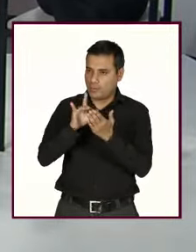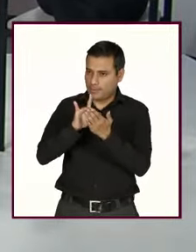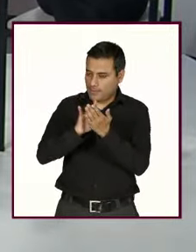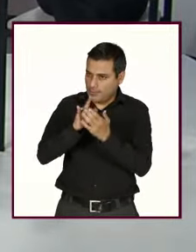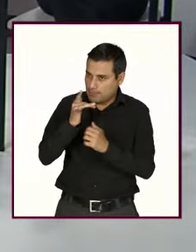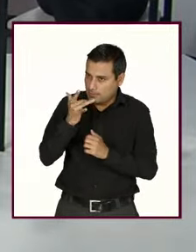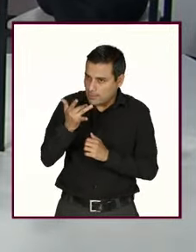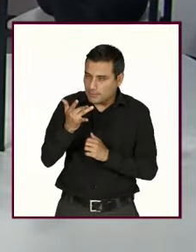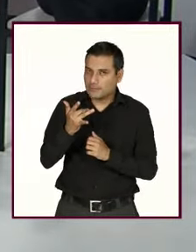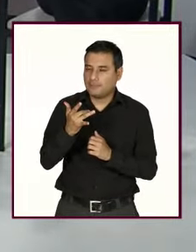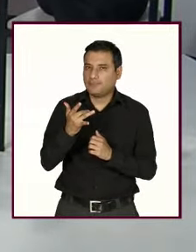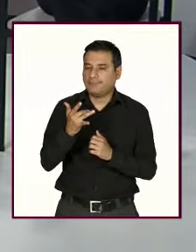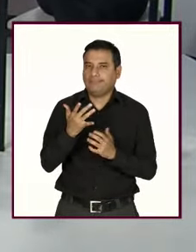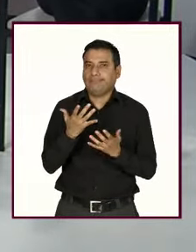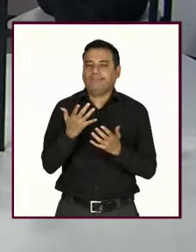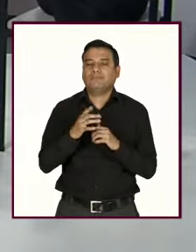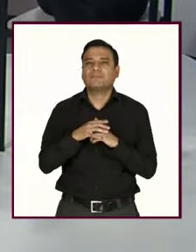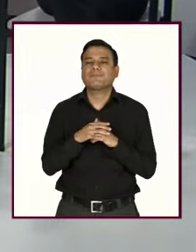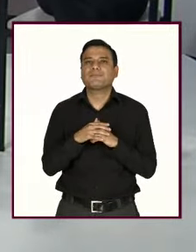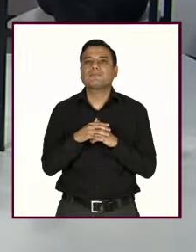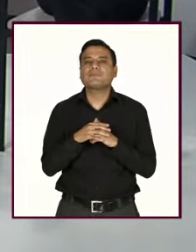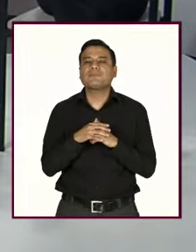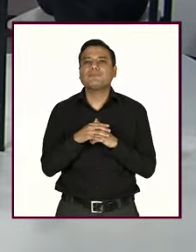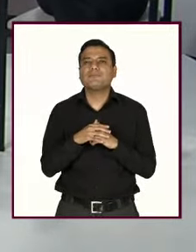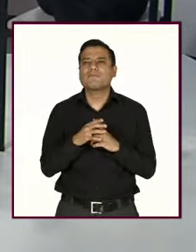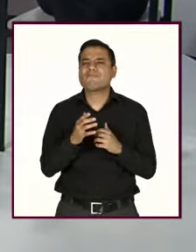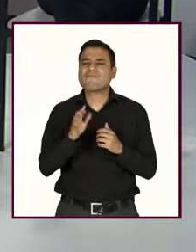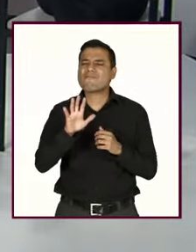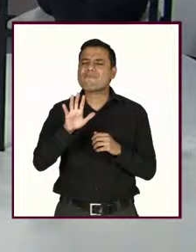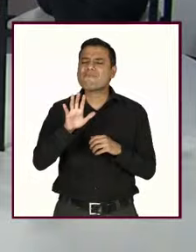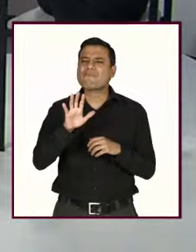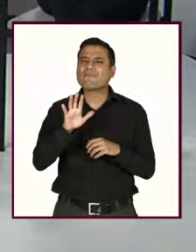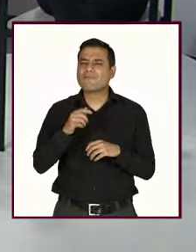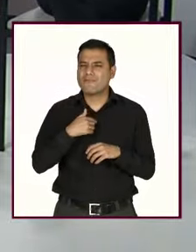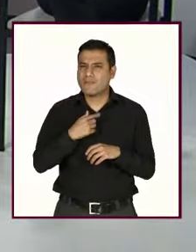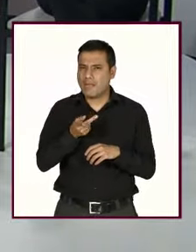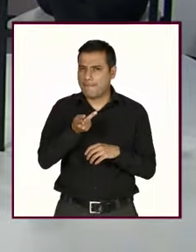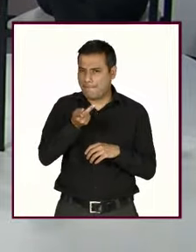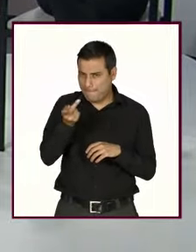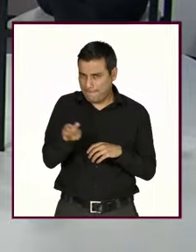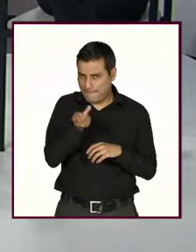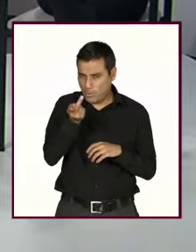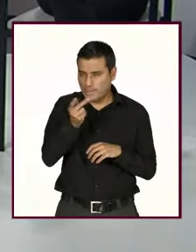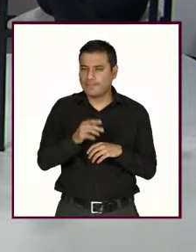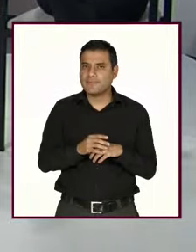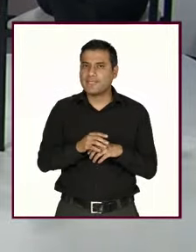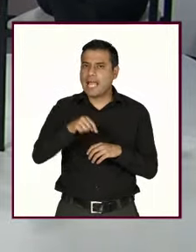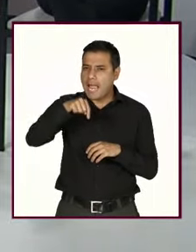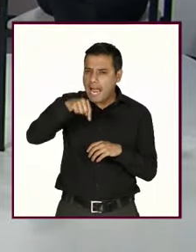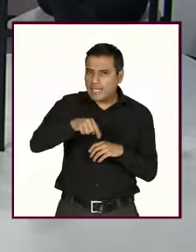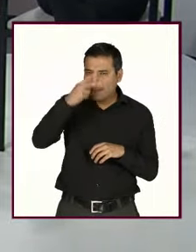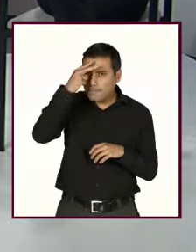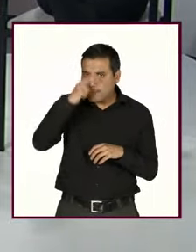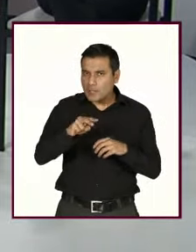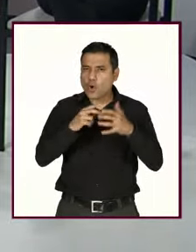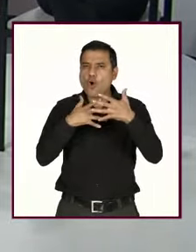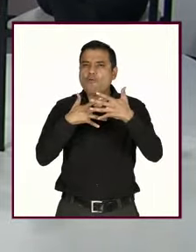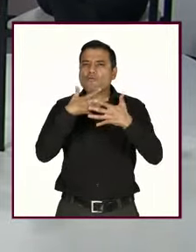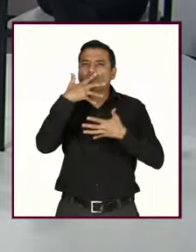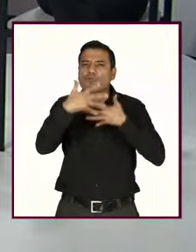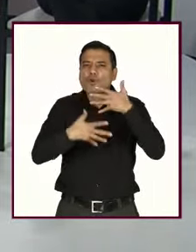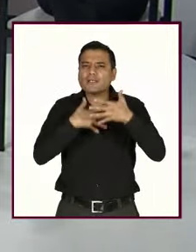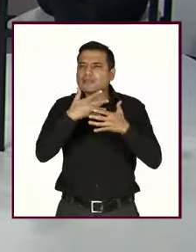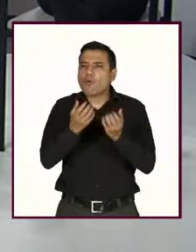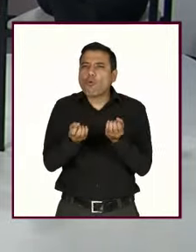manifiesta, pero situándonos en nuestro contexto, Anabel, ¿qué nivel de violencia se vive en nuestro país? Bueno,